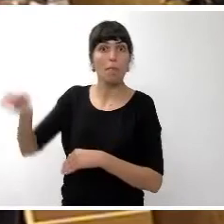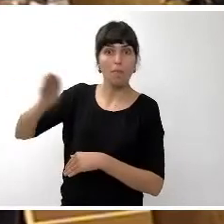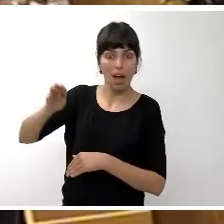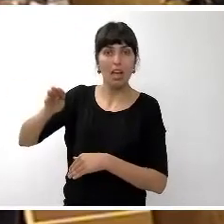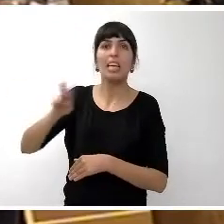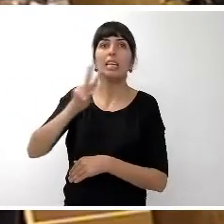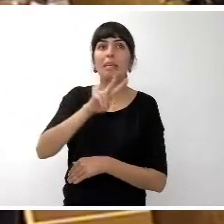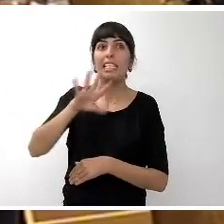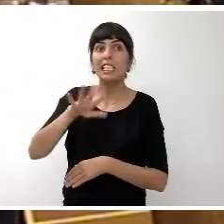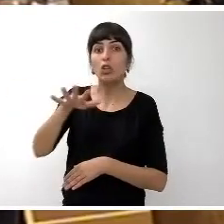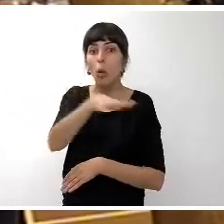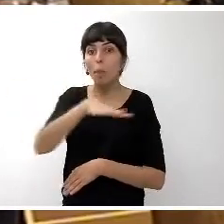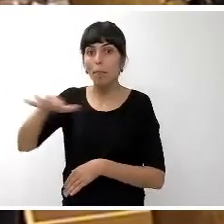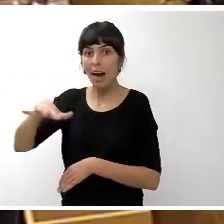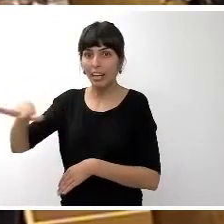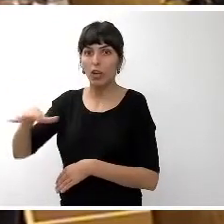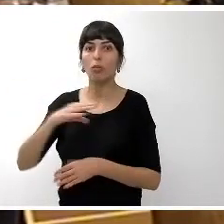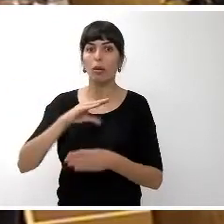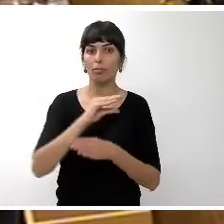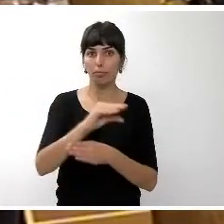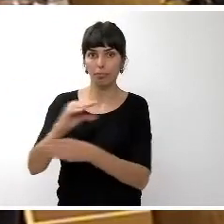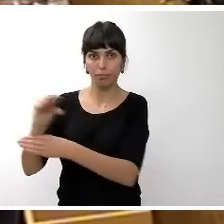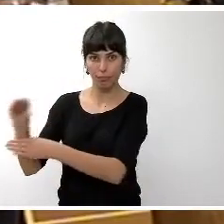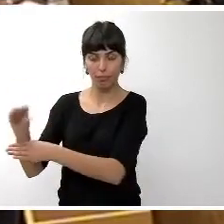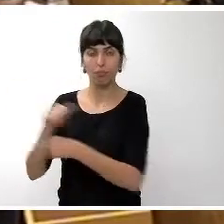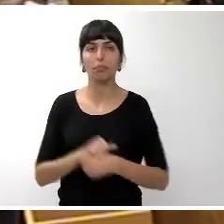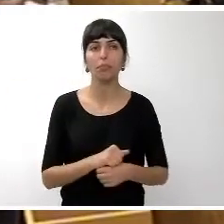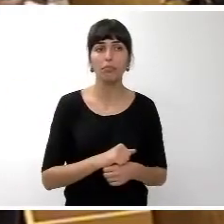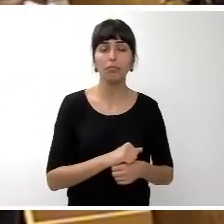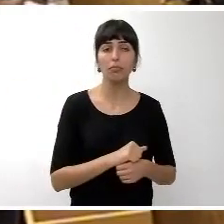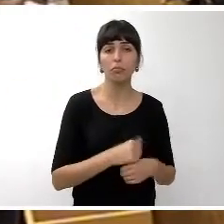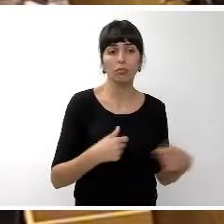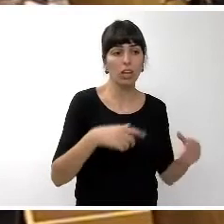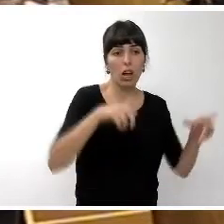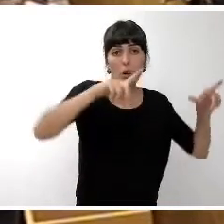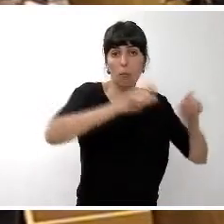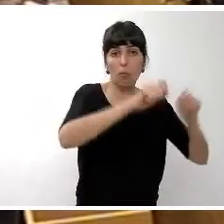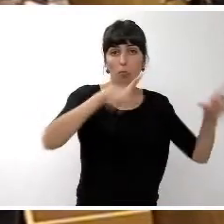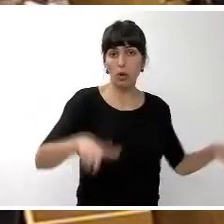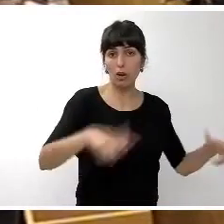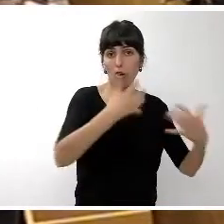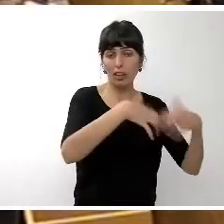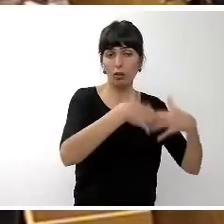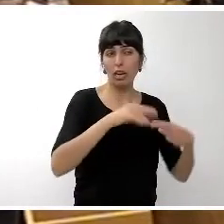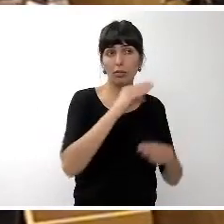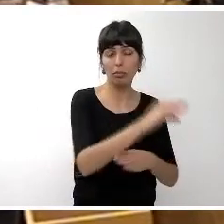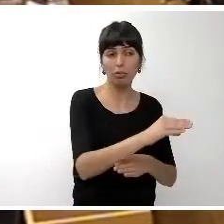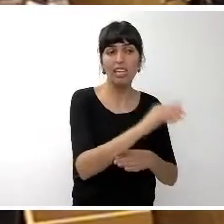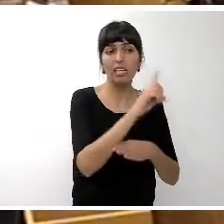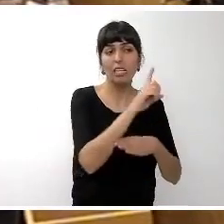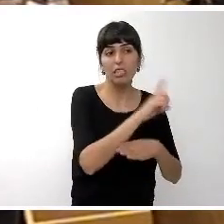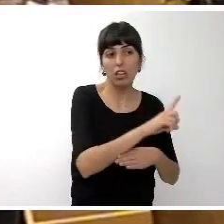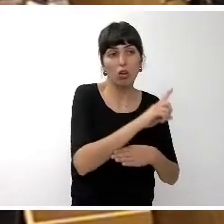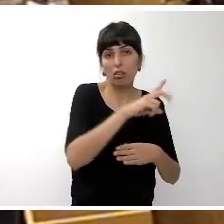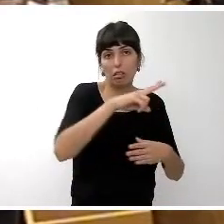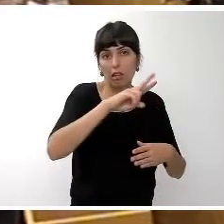barrios la dotación para polígonos industriales ascendería a 270 mil euros el